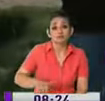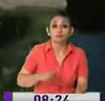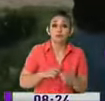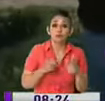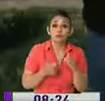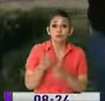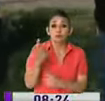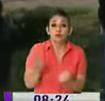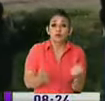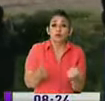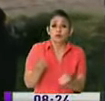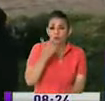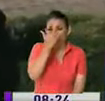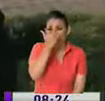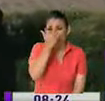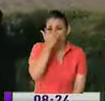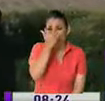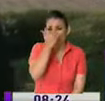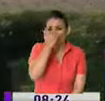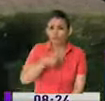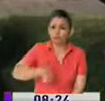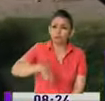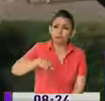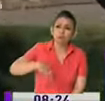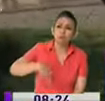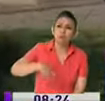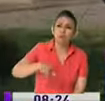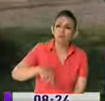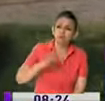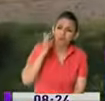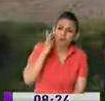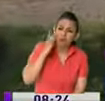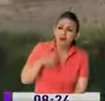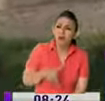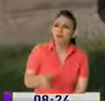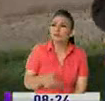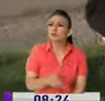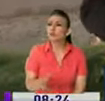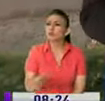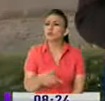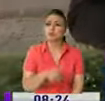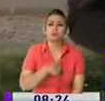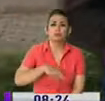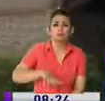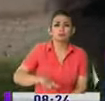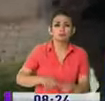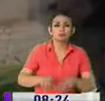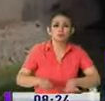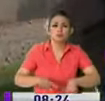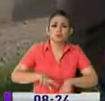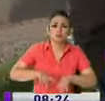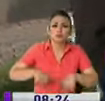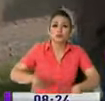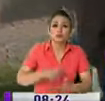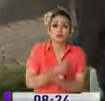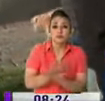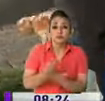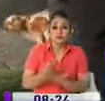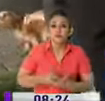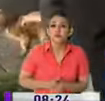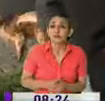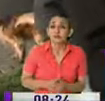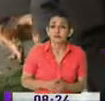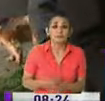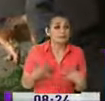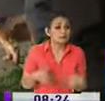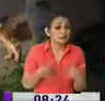carro rojo que ha estado viniendo haciendo asaltos a lo largo de esta semana. Lo grave es